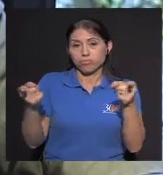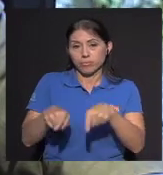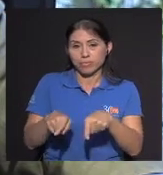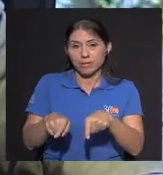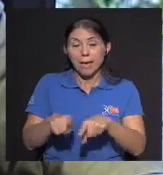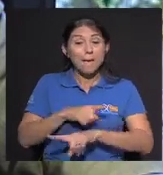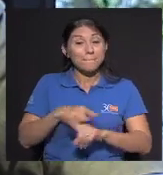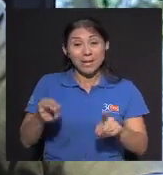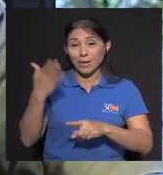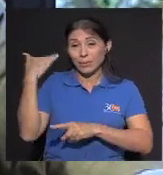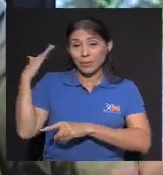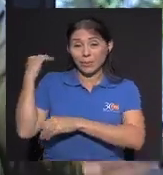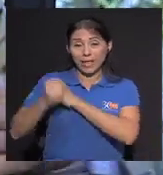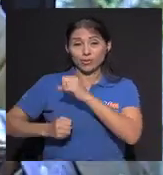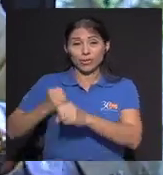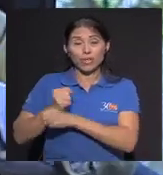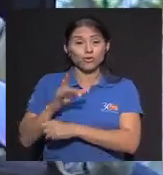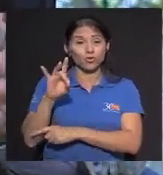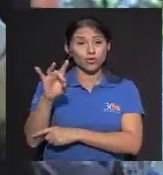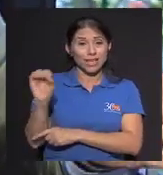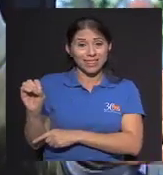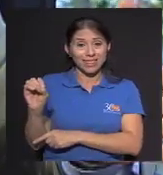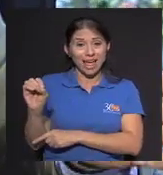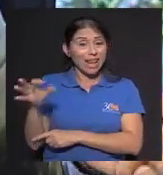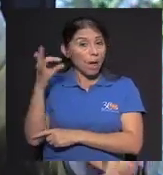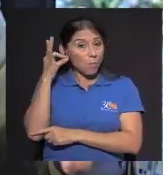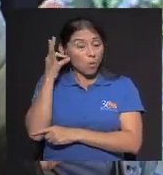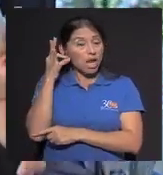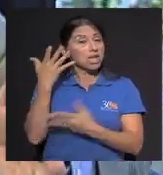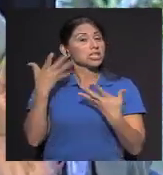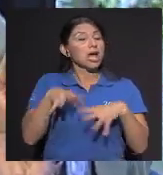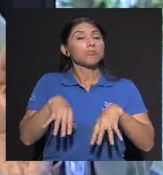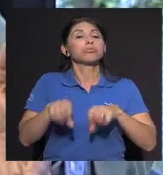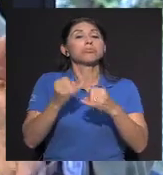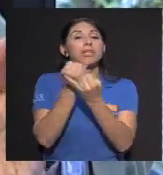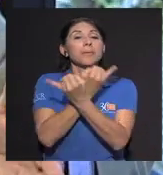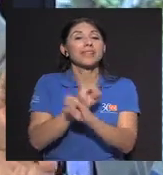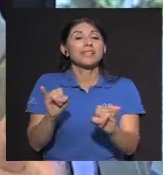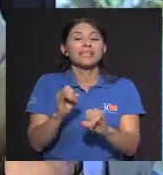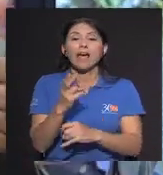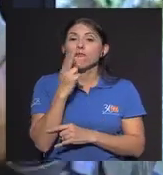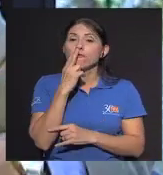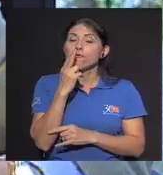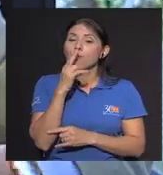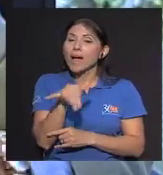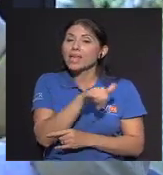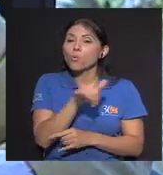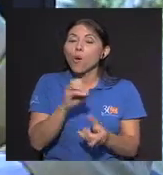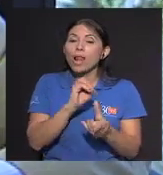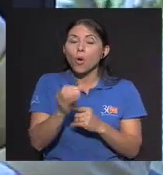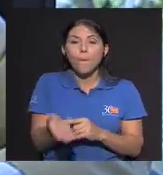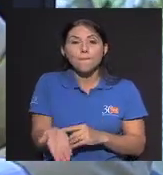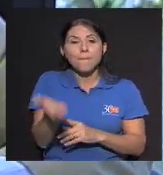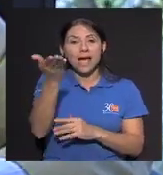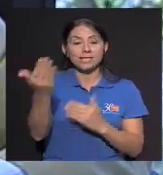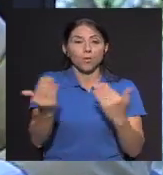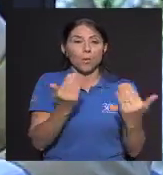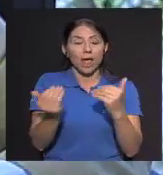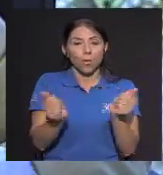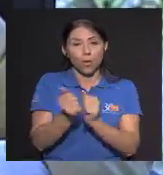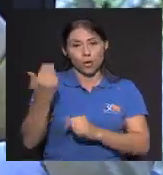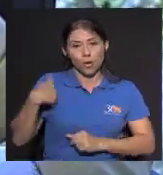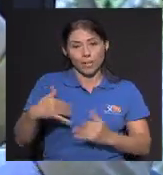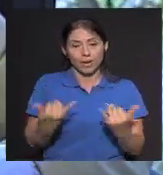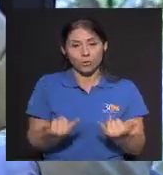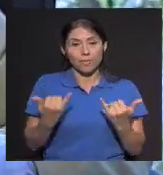De los 80 Donde la mujer Adquiere independencia Fuma exactamente Igual O más Que el hombre Actualmente